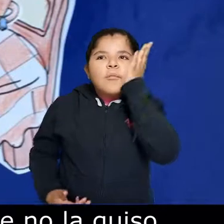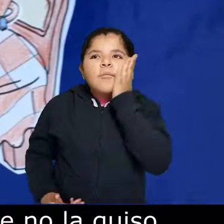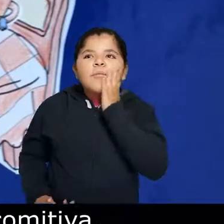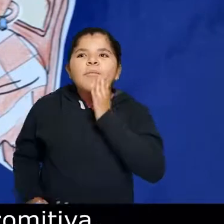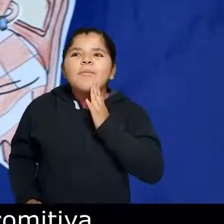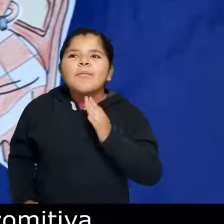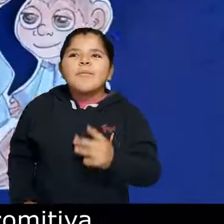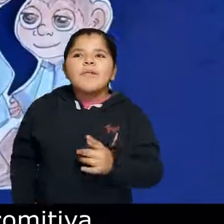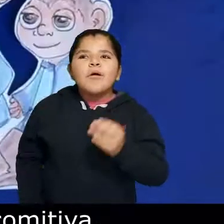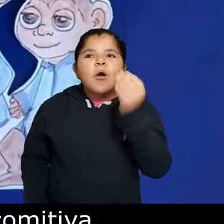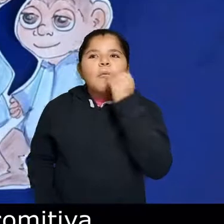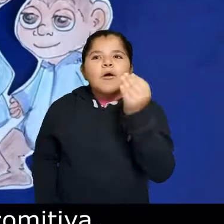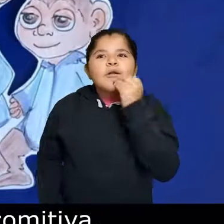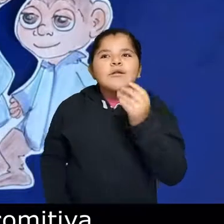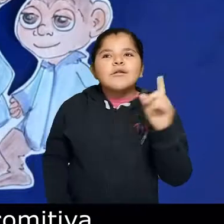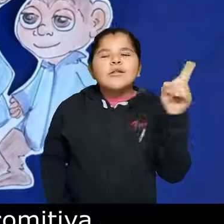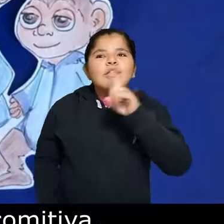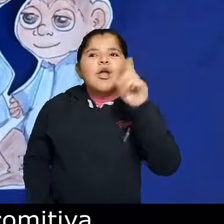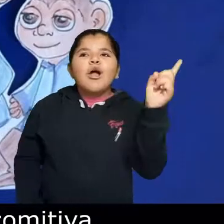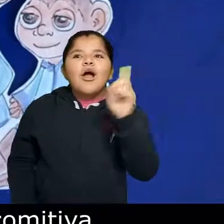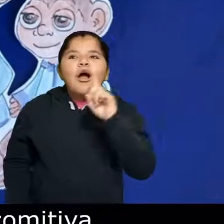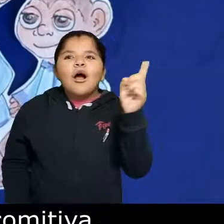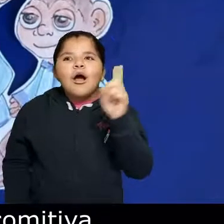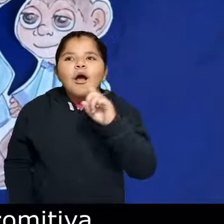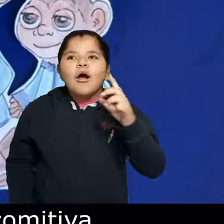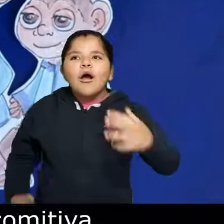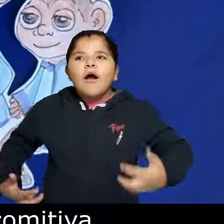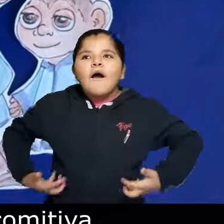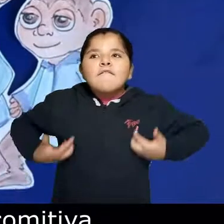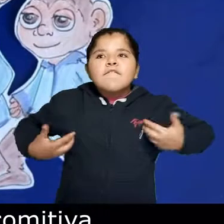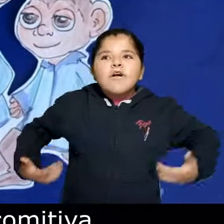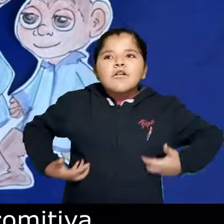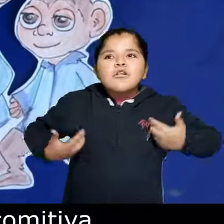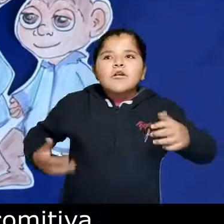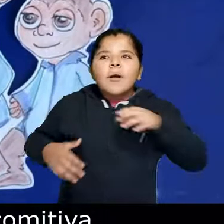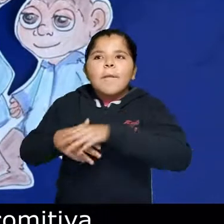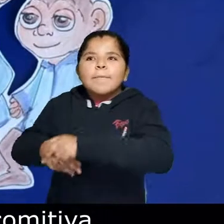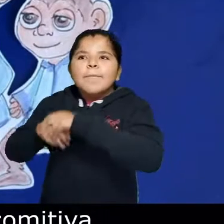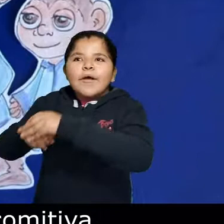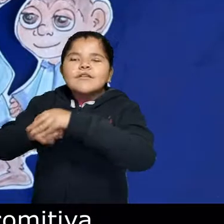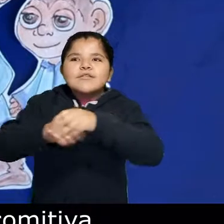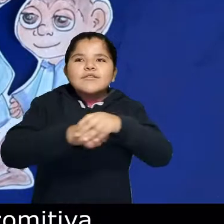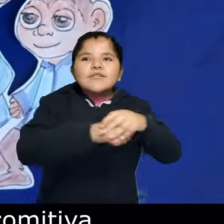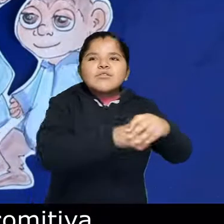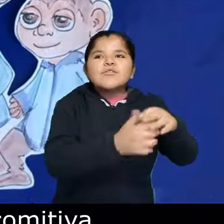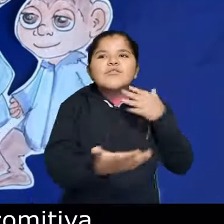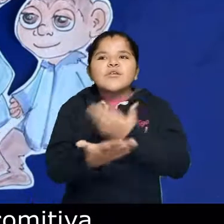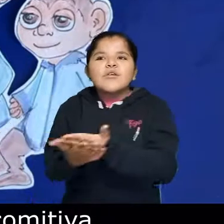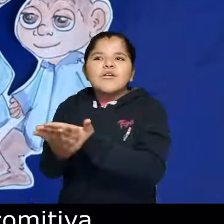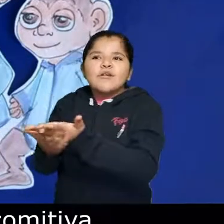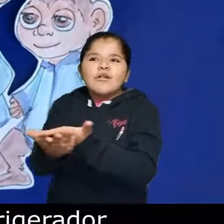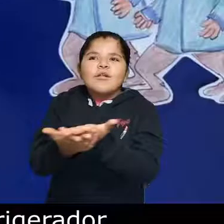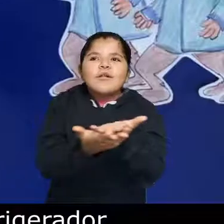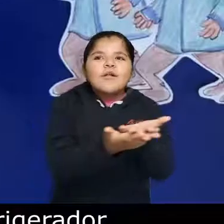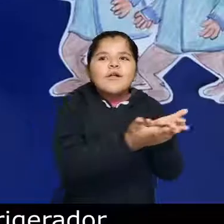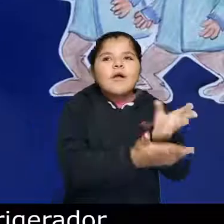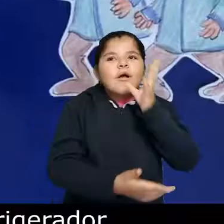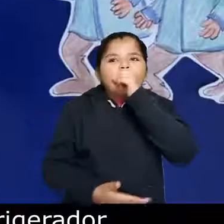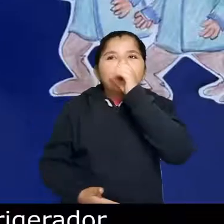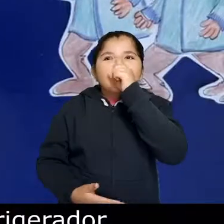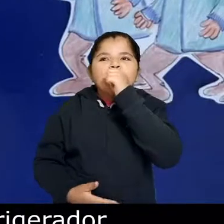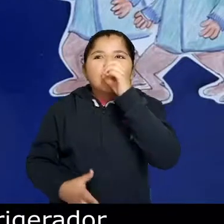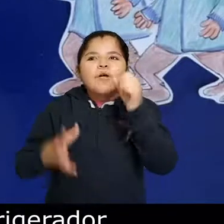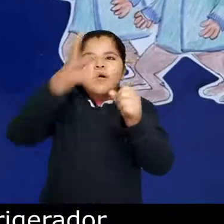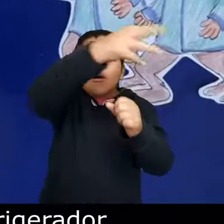quiso El valiente cazador Ordenó a su comitiva Que se la